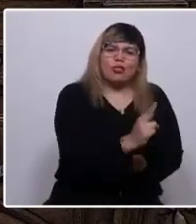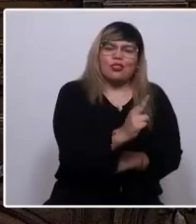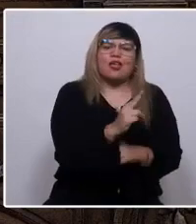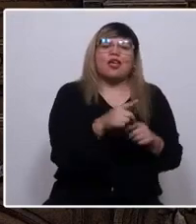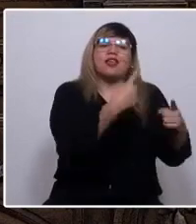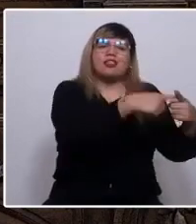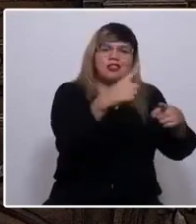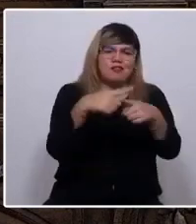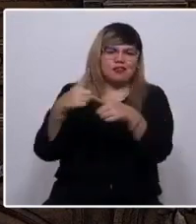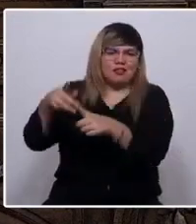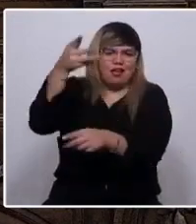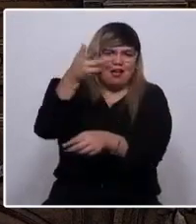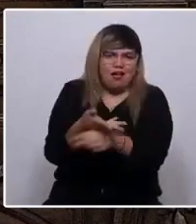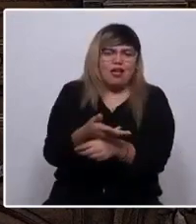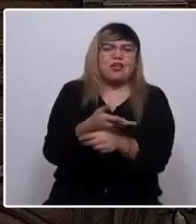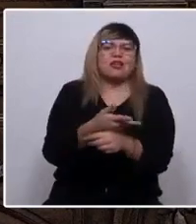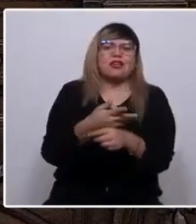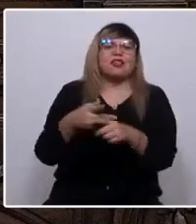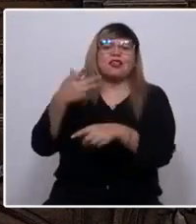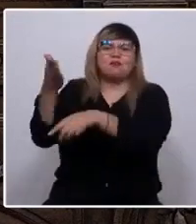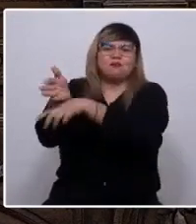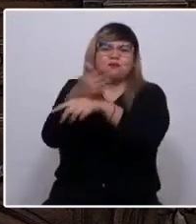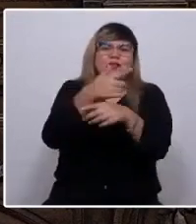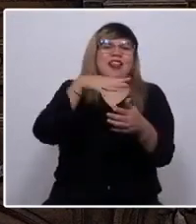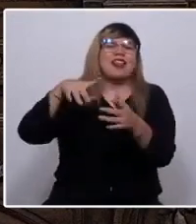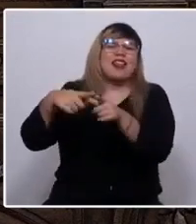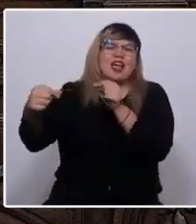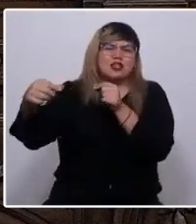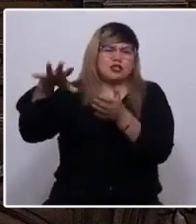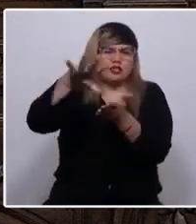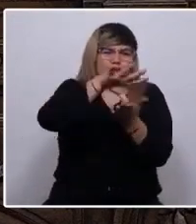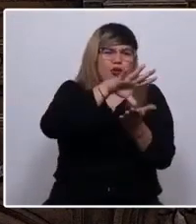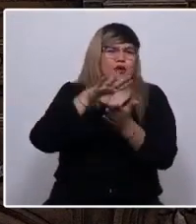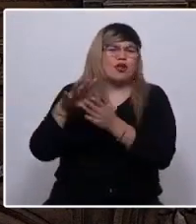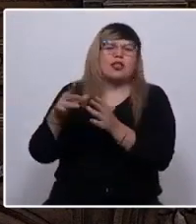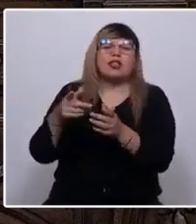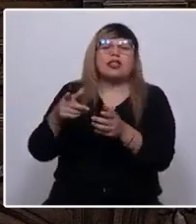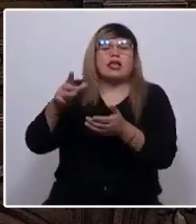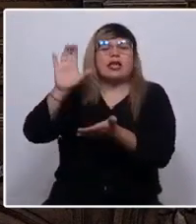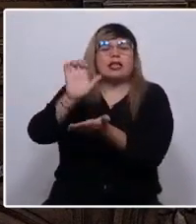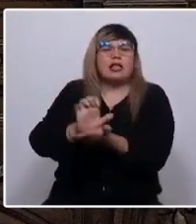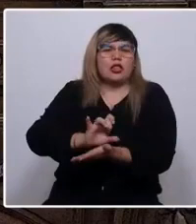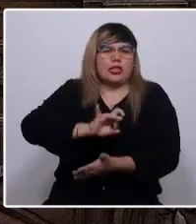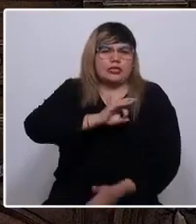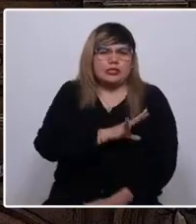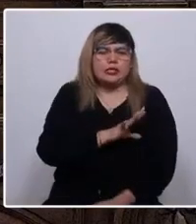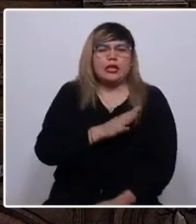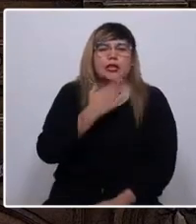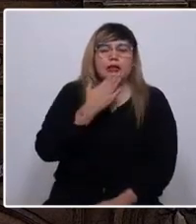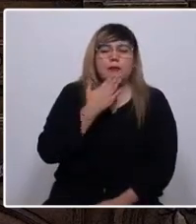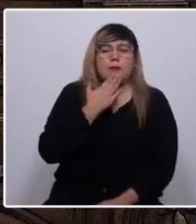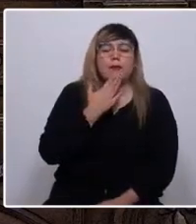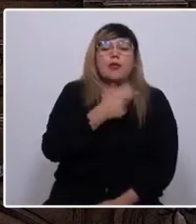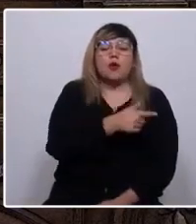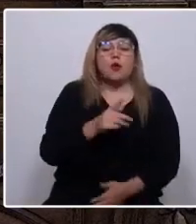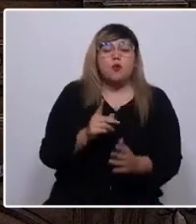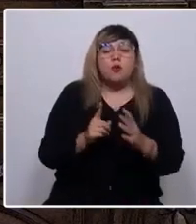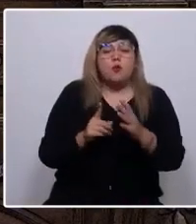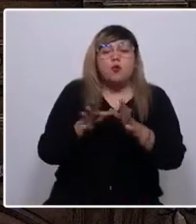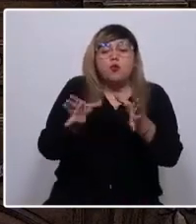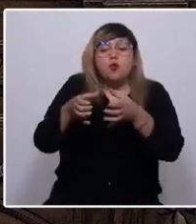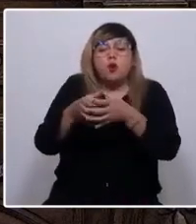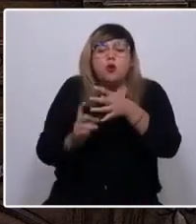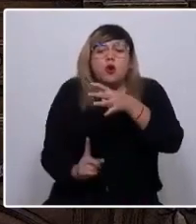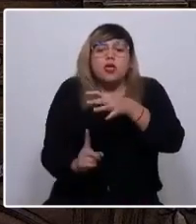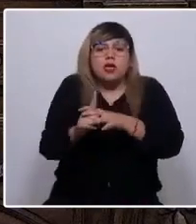diversidad de naciones que componen y forman parte del Estado de Chile. Finalmente, asumiendo que los pueblos originarios comparecen en este